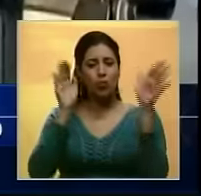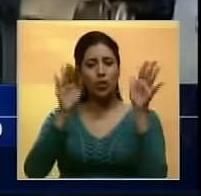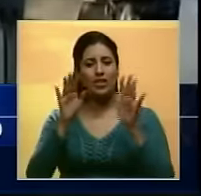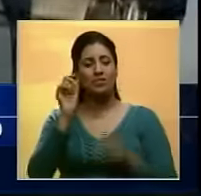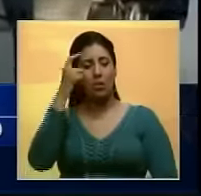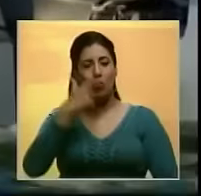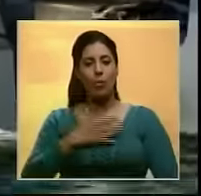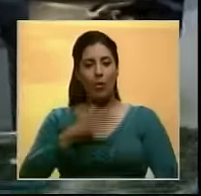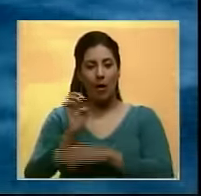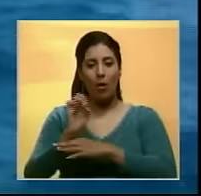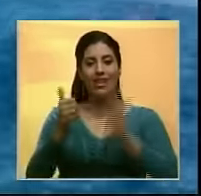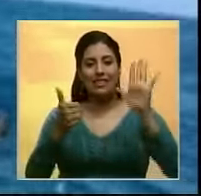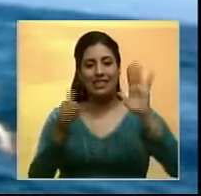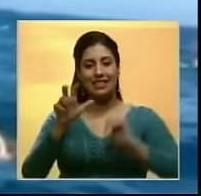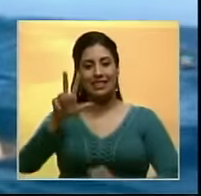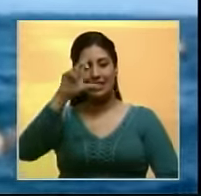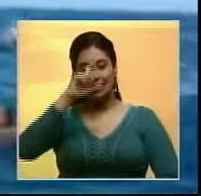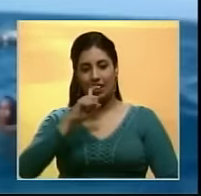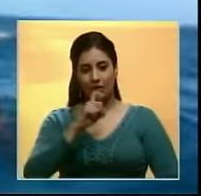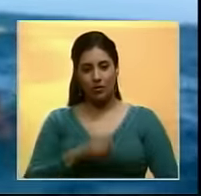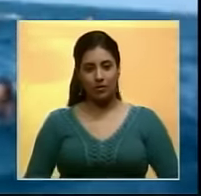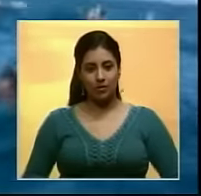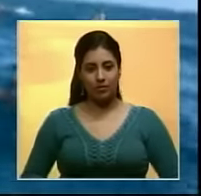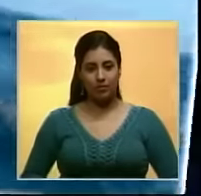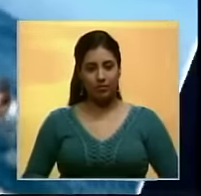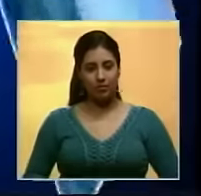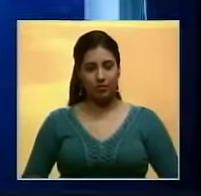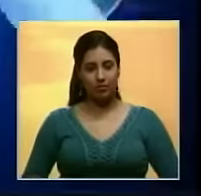ecuatoriana de 63 años de edad.